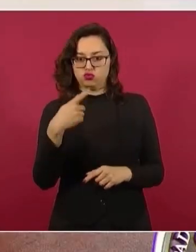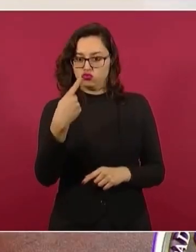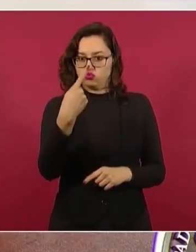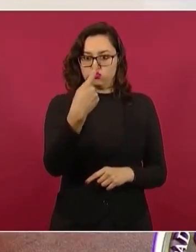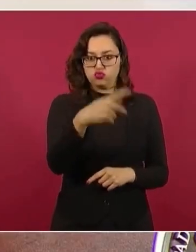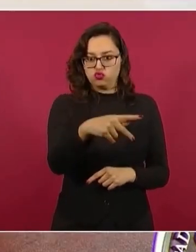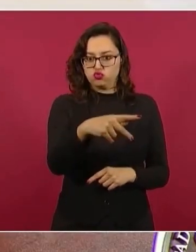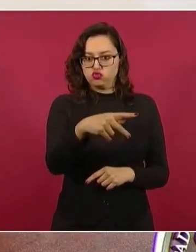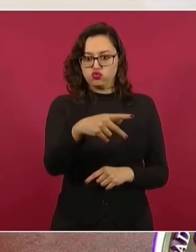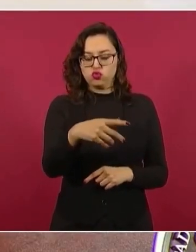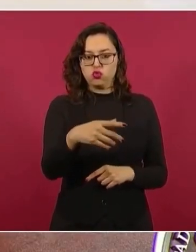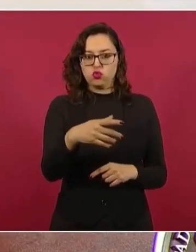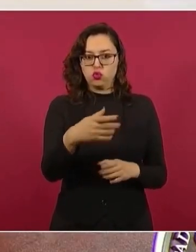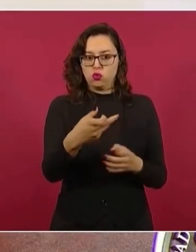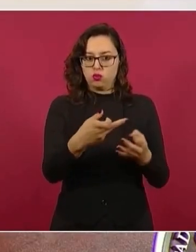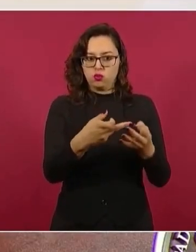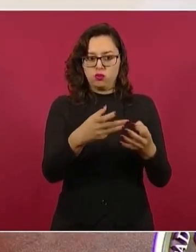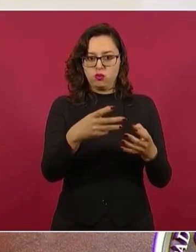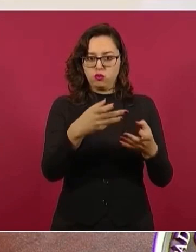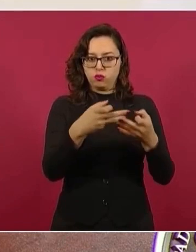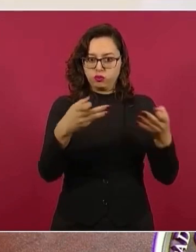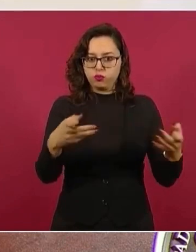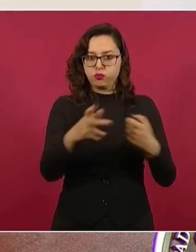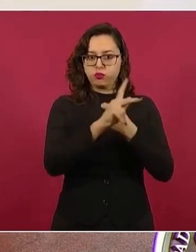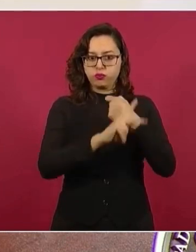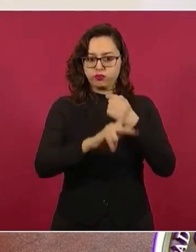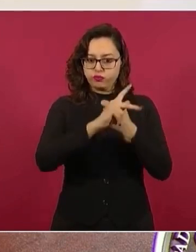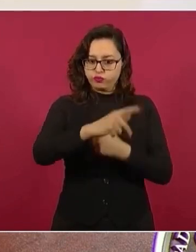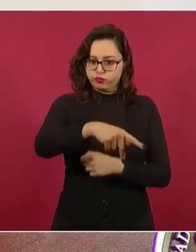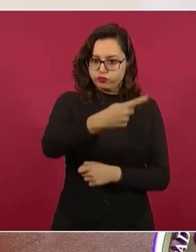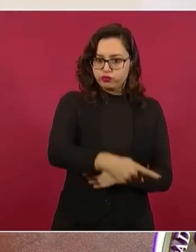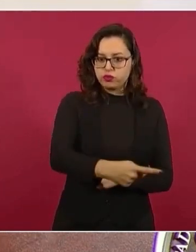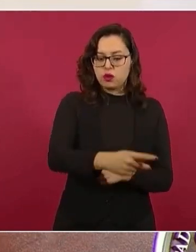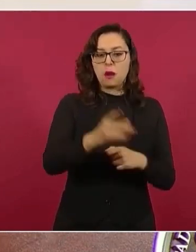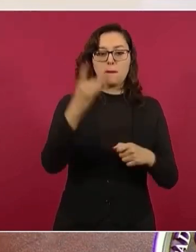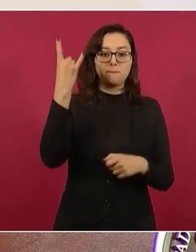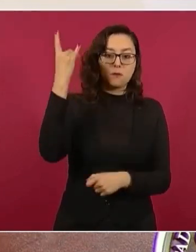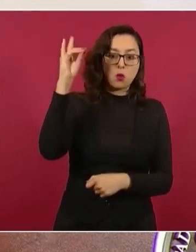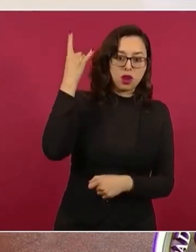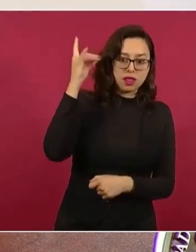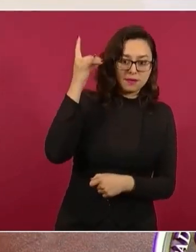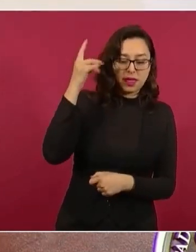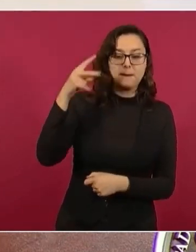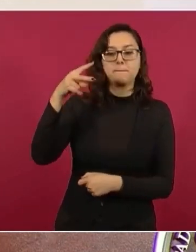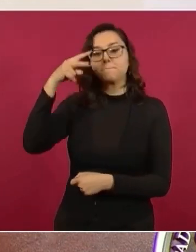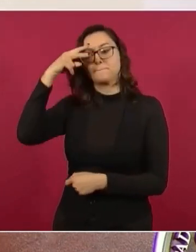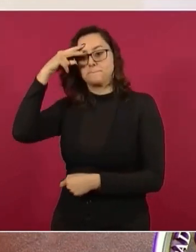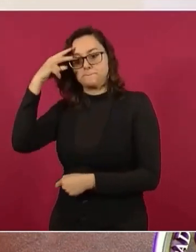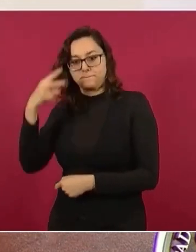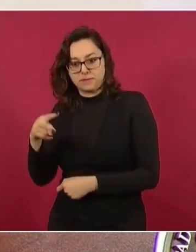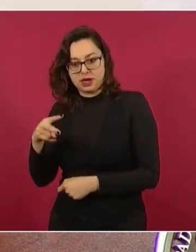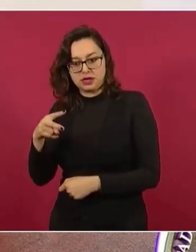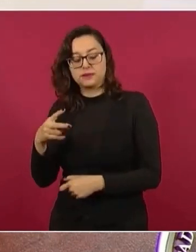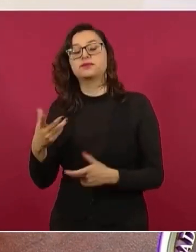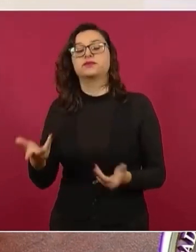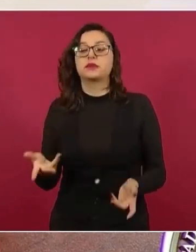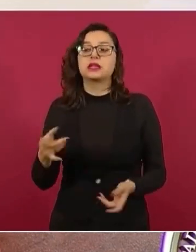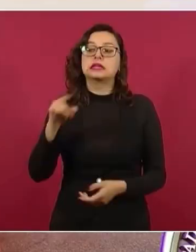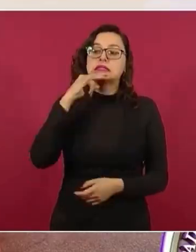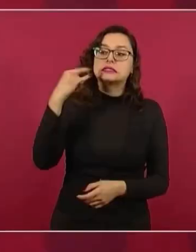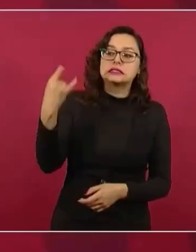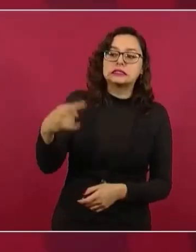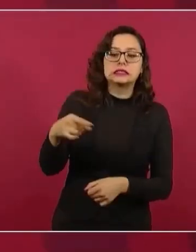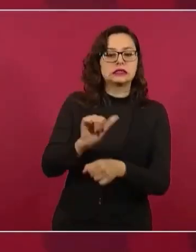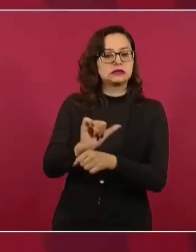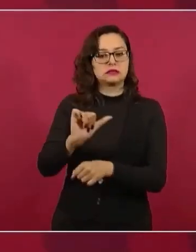que es el caso de Bolivia y el caso de México. En el caso de Chile, en el caso de Argentina no